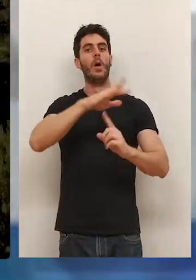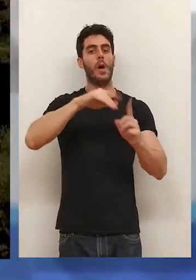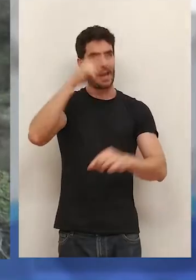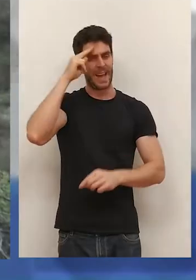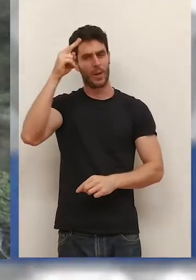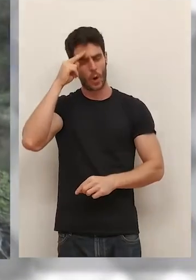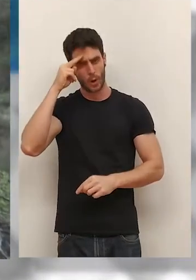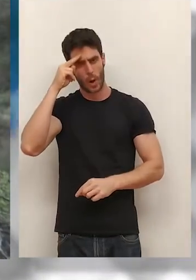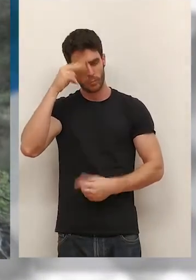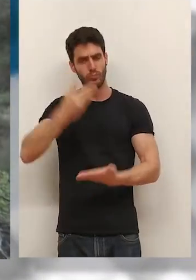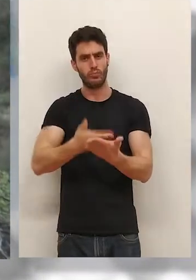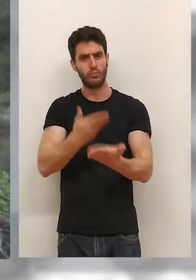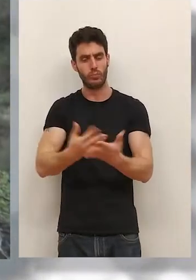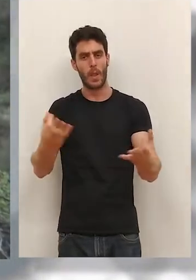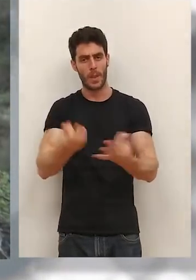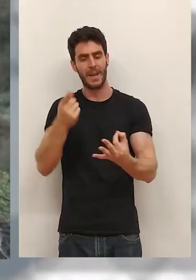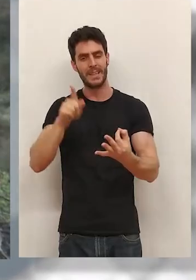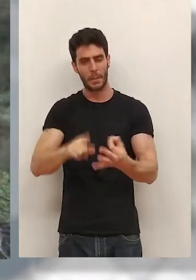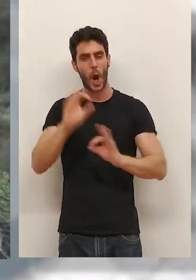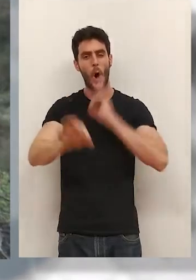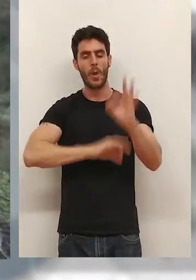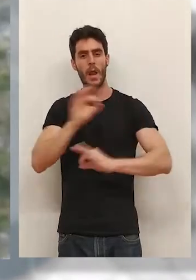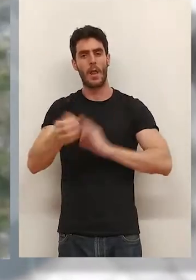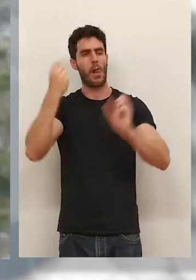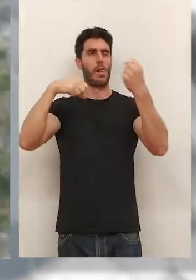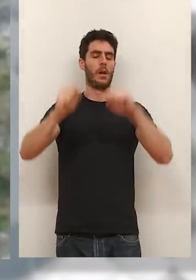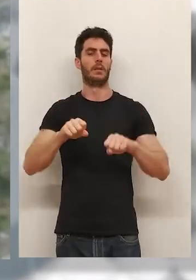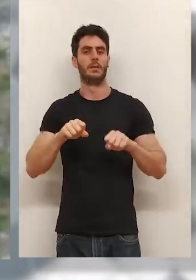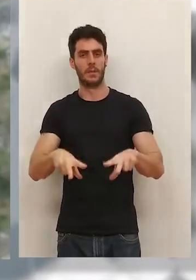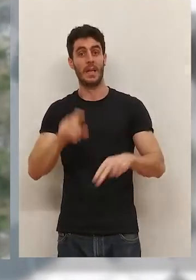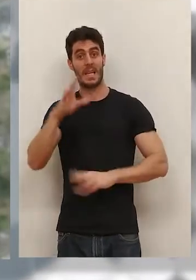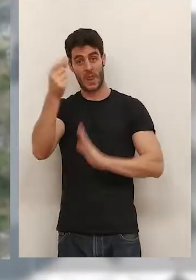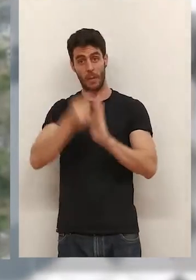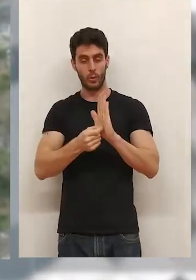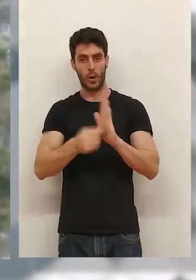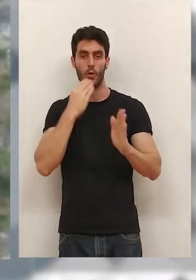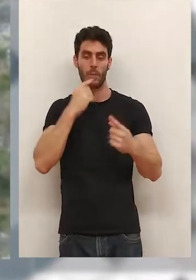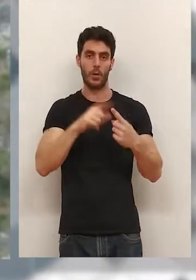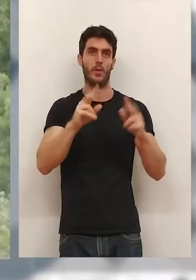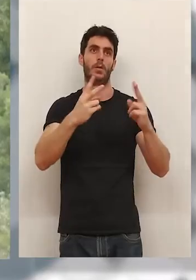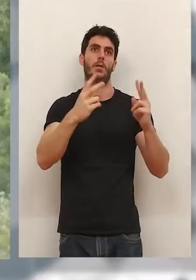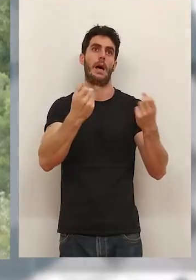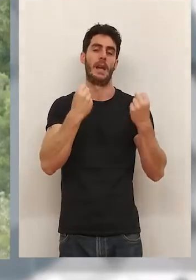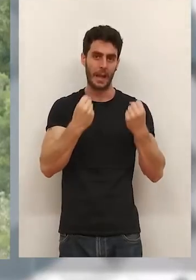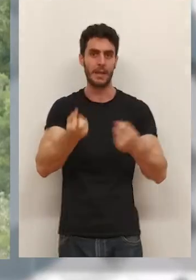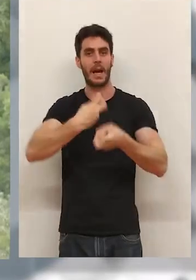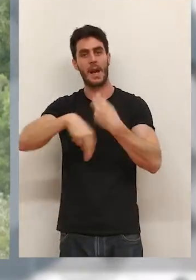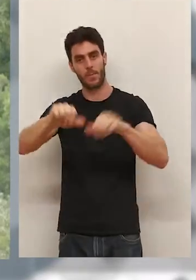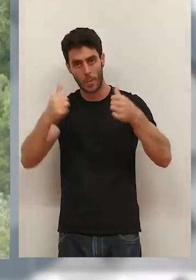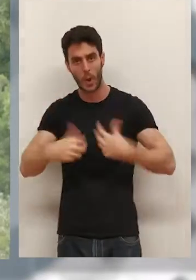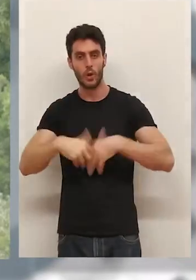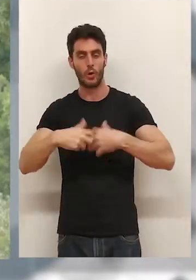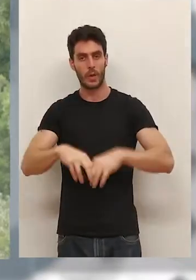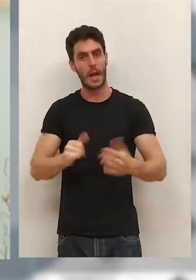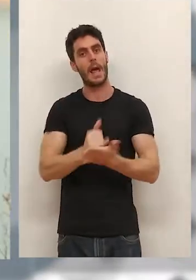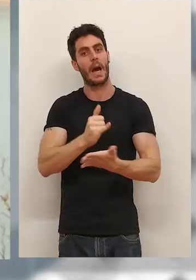forma ordenada, sin improvisaciones. El documento consta de 15 puntos que abordan desde cuestiones energéticas hasta la reforma de los modelos industriales